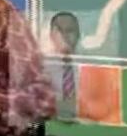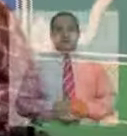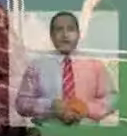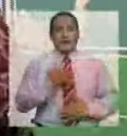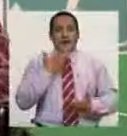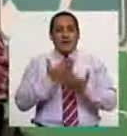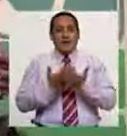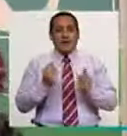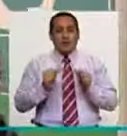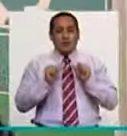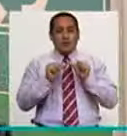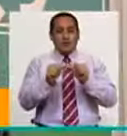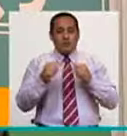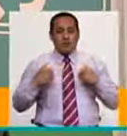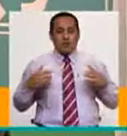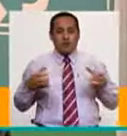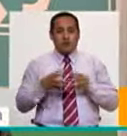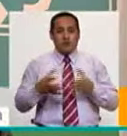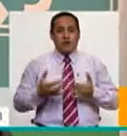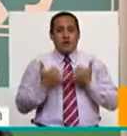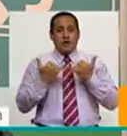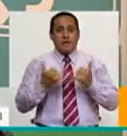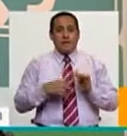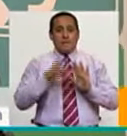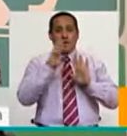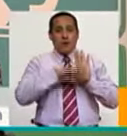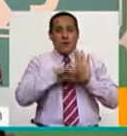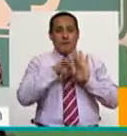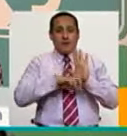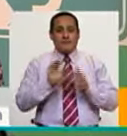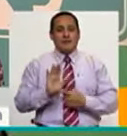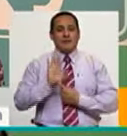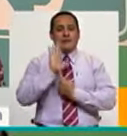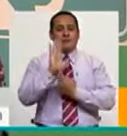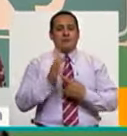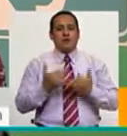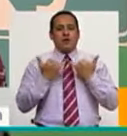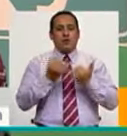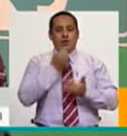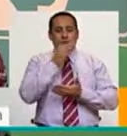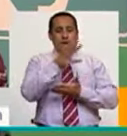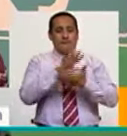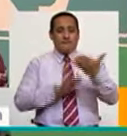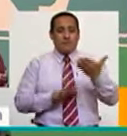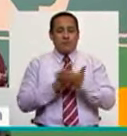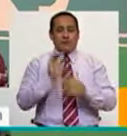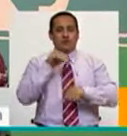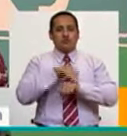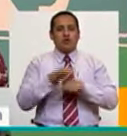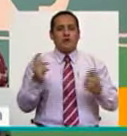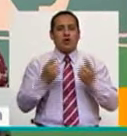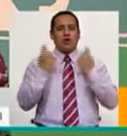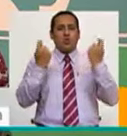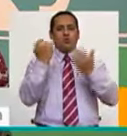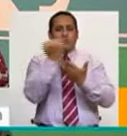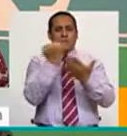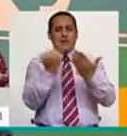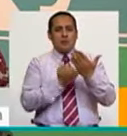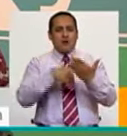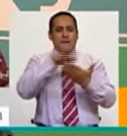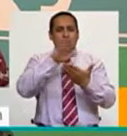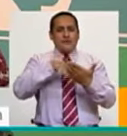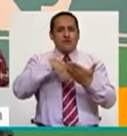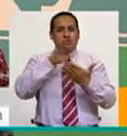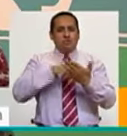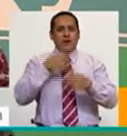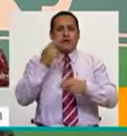Gracias por seguir con nosotros. Y en esta parte del programa presentaremos un informe sobre el concurso de dibujo y